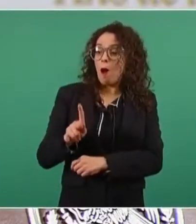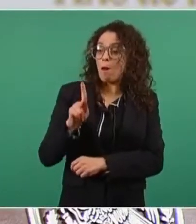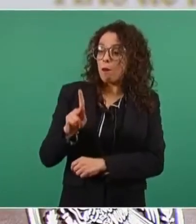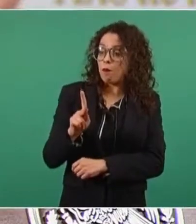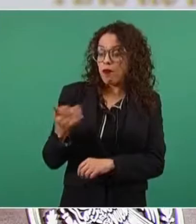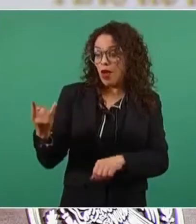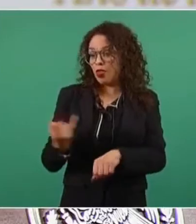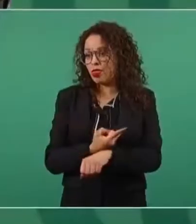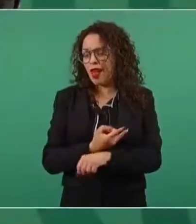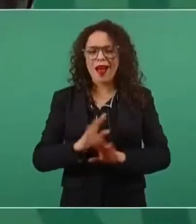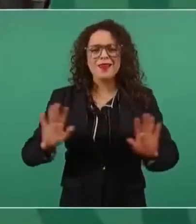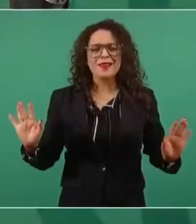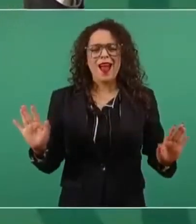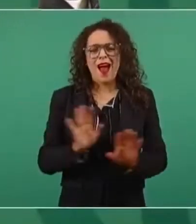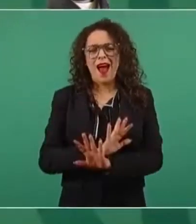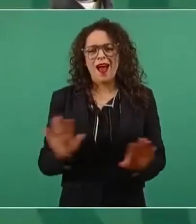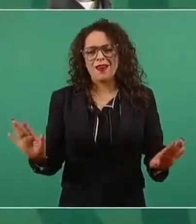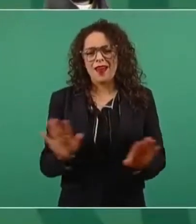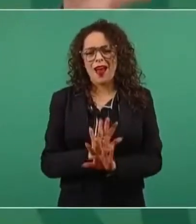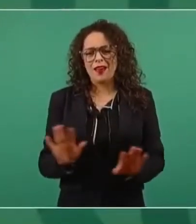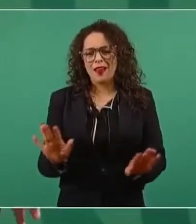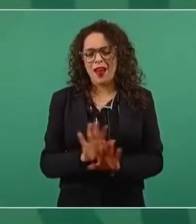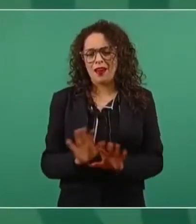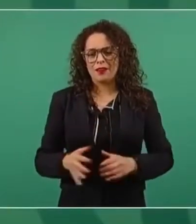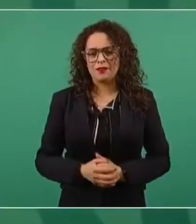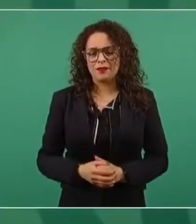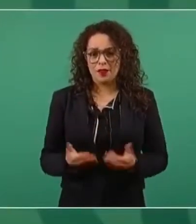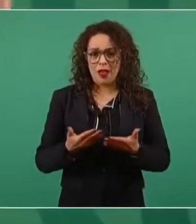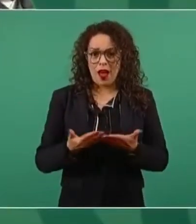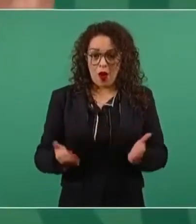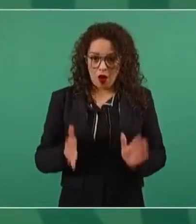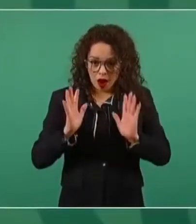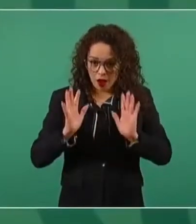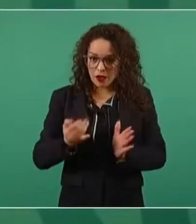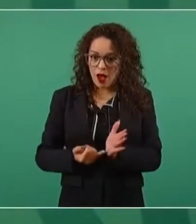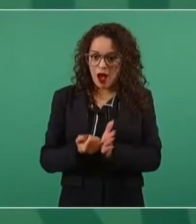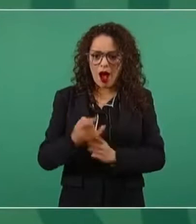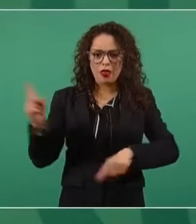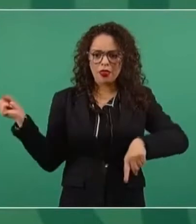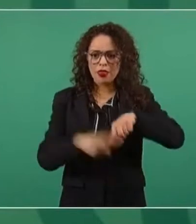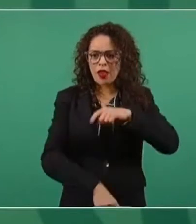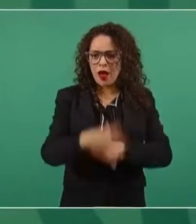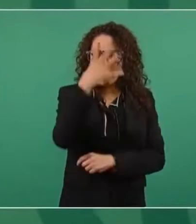Es un momento de definiciones, fuera máscaras.